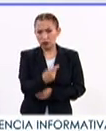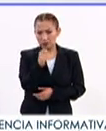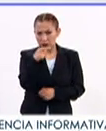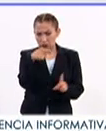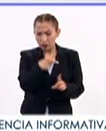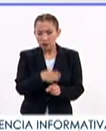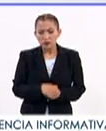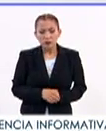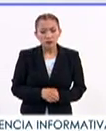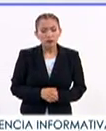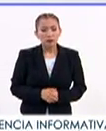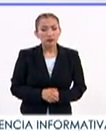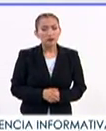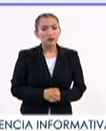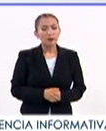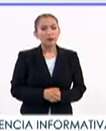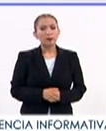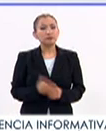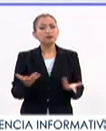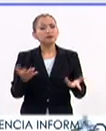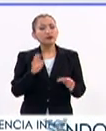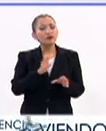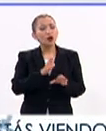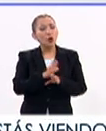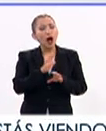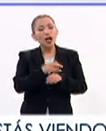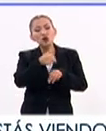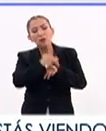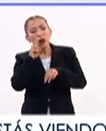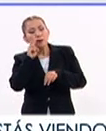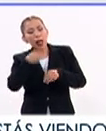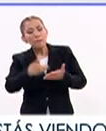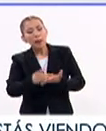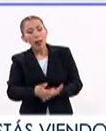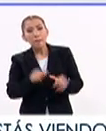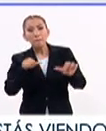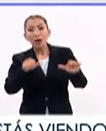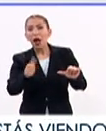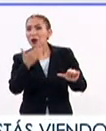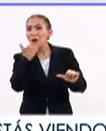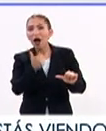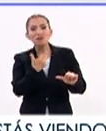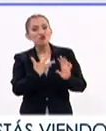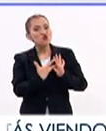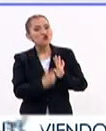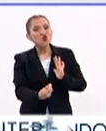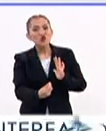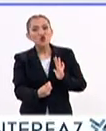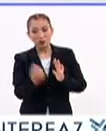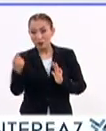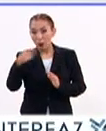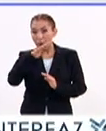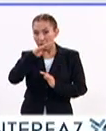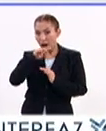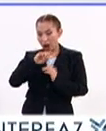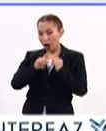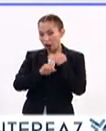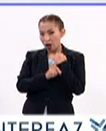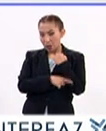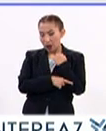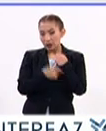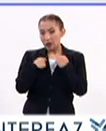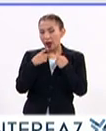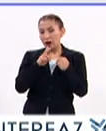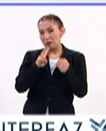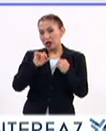sentido, ¿qué tanto o cuáles son las cifras de los bebés que han logrado por medio de estos tratamientos nacer